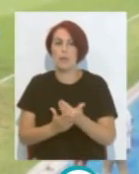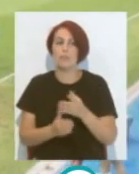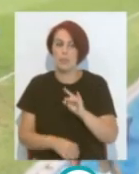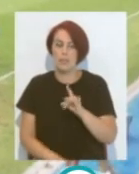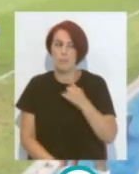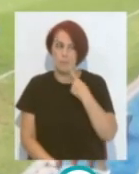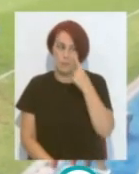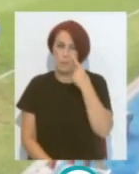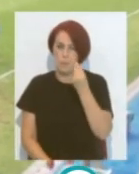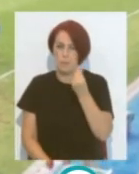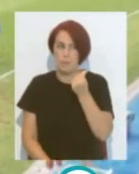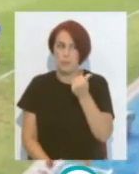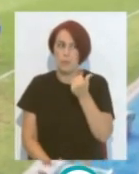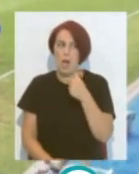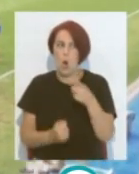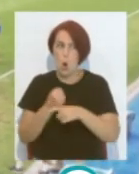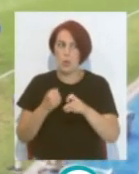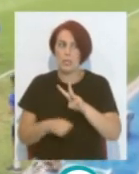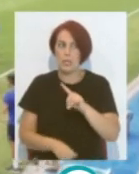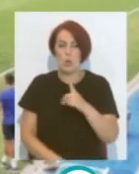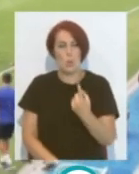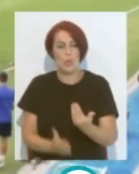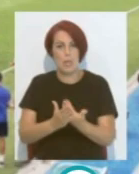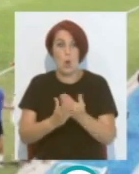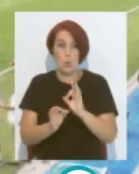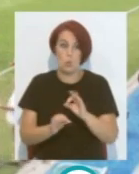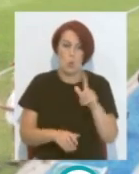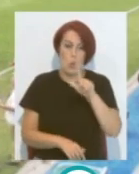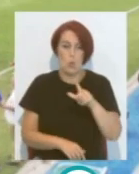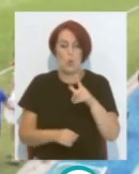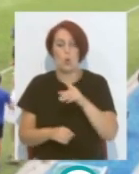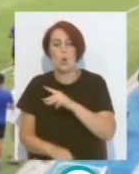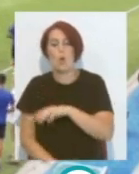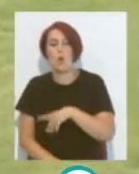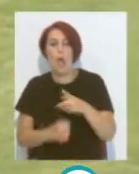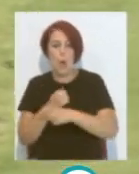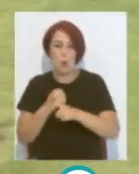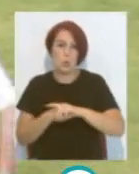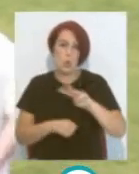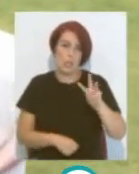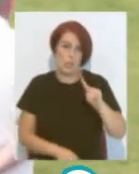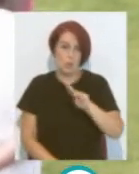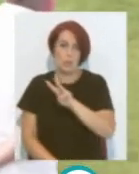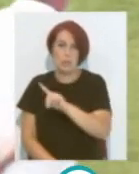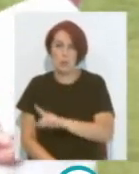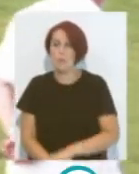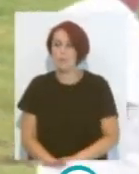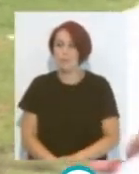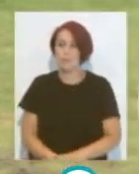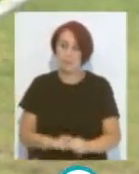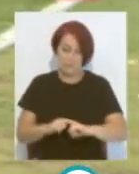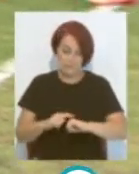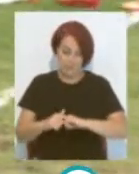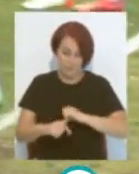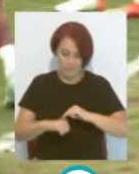sonaba Agosto 31 31 días Es cuando Julio y agosto Tienen 31 Los dos Cuando ponés Las manos así Tienes que pasar Los